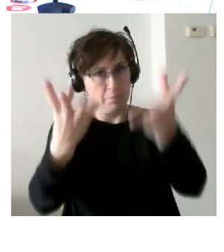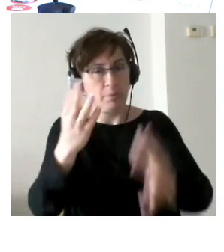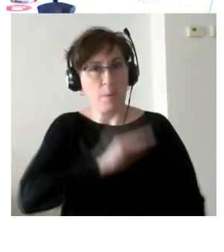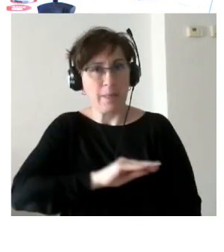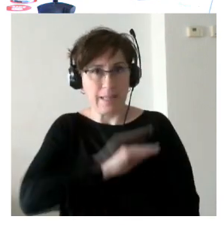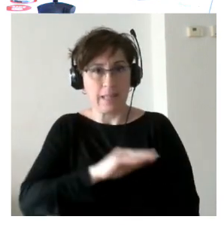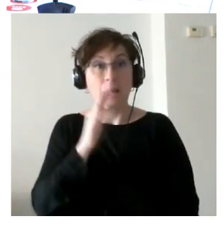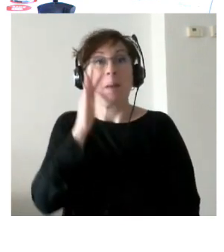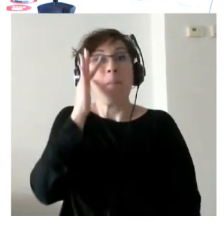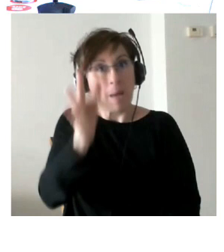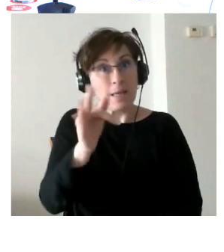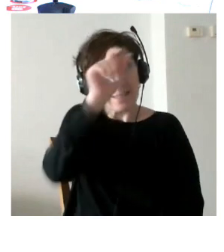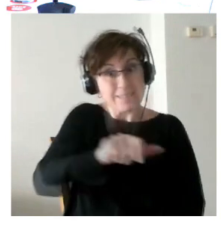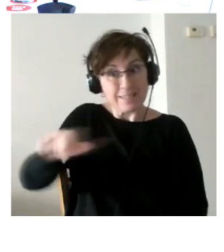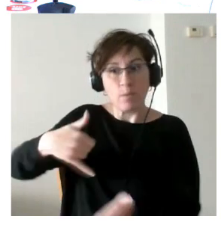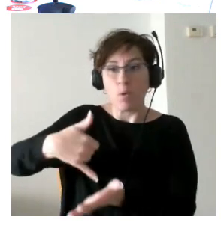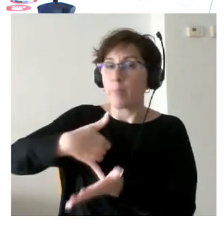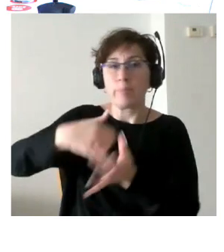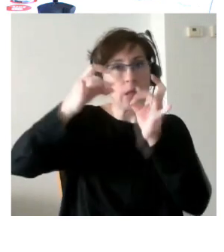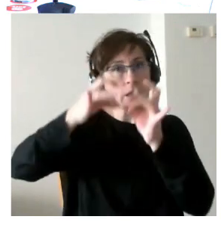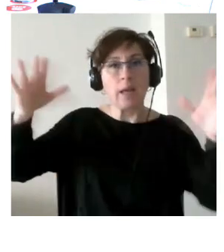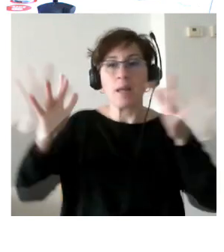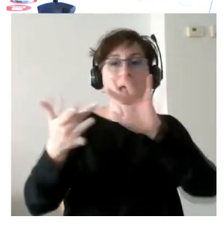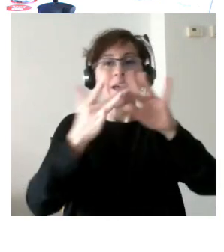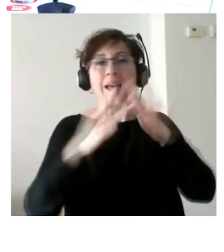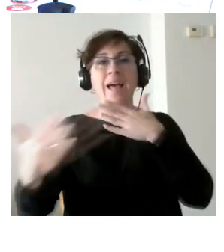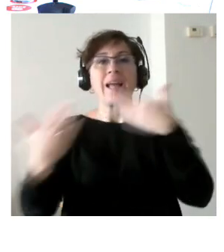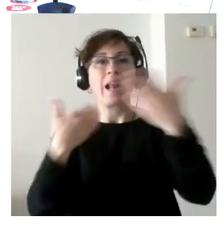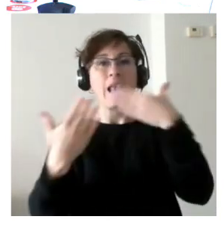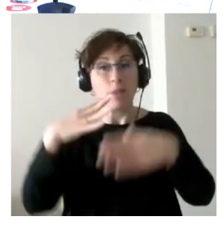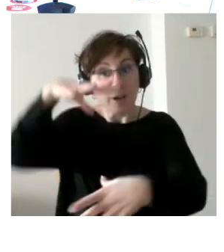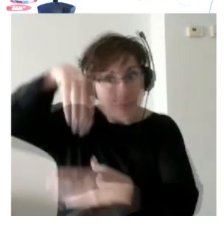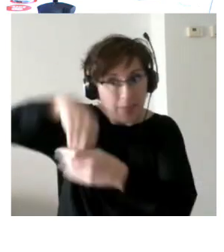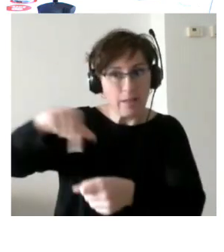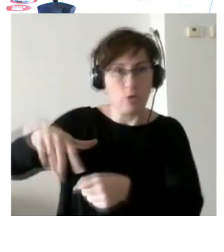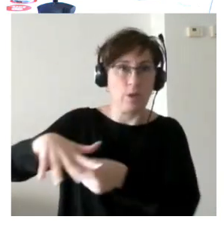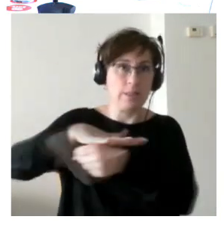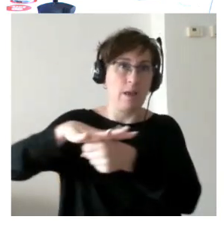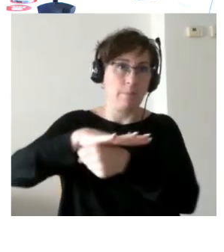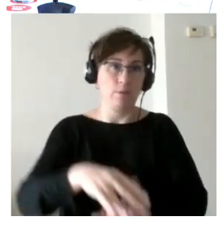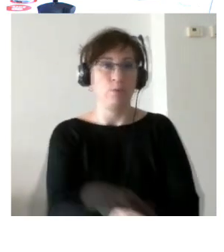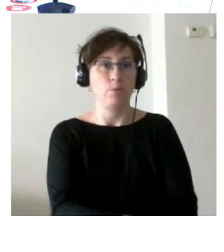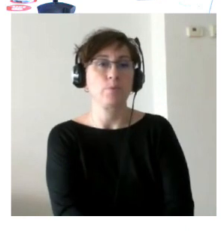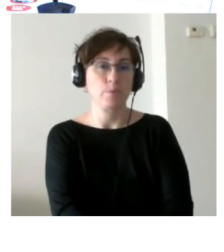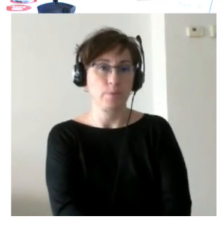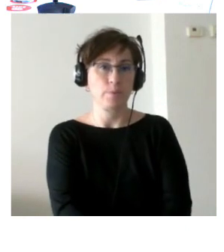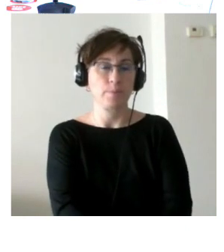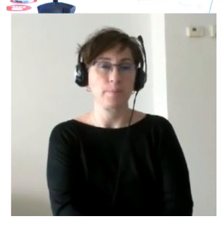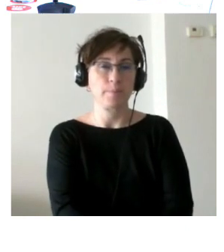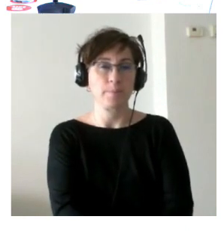son muy vulnerables a las relaciones e interacciones que se puedan establecer dentro de ese medio por otra parte